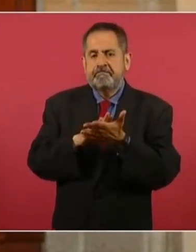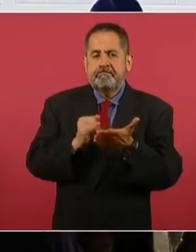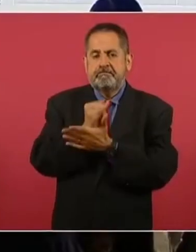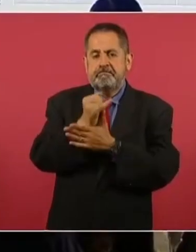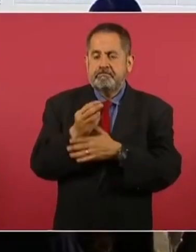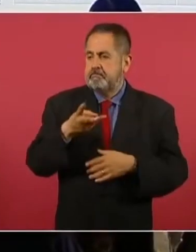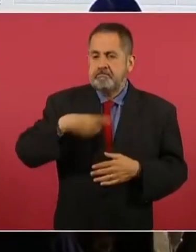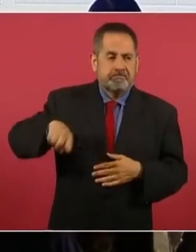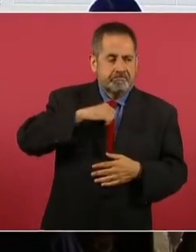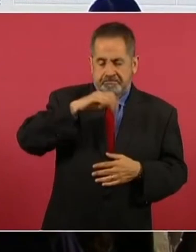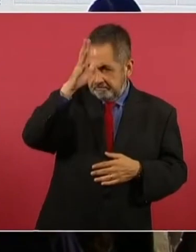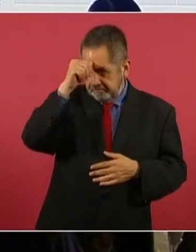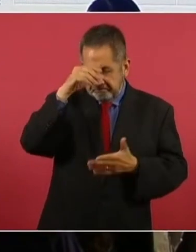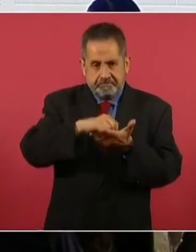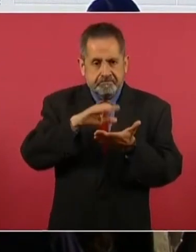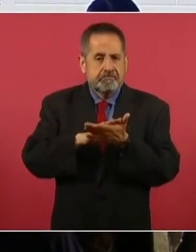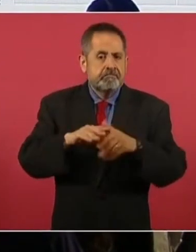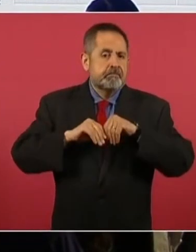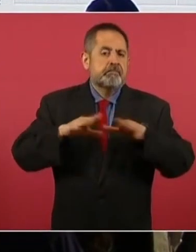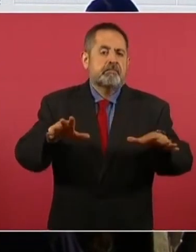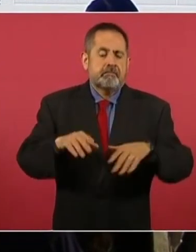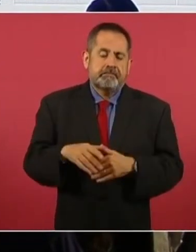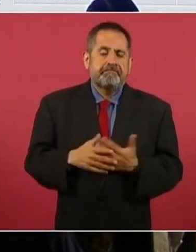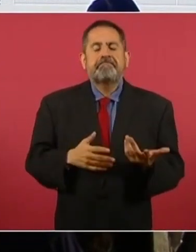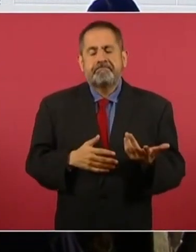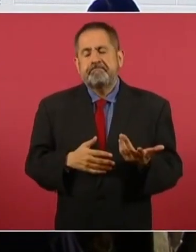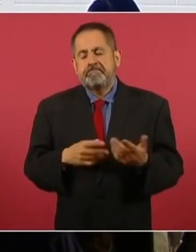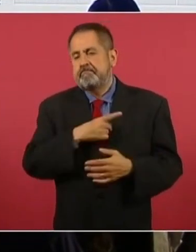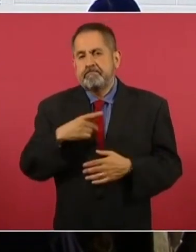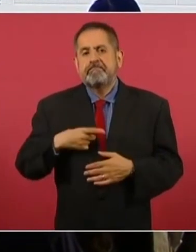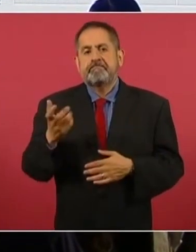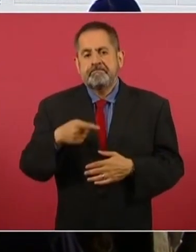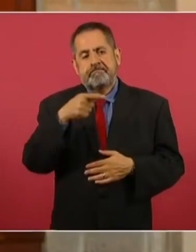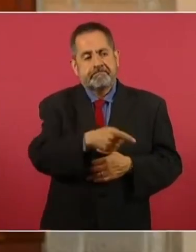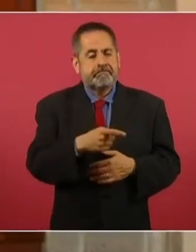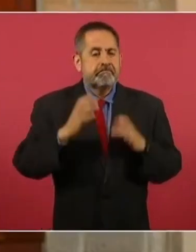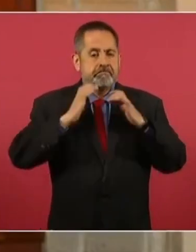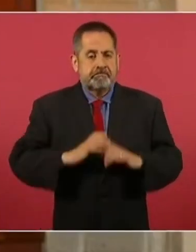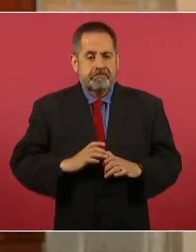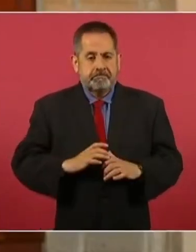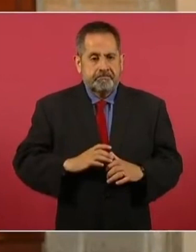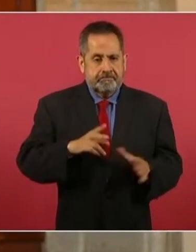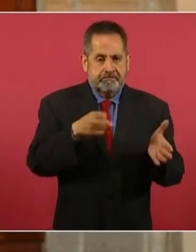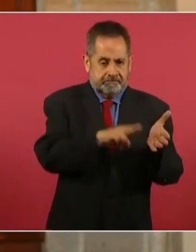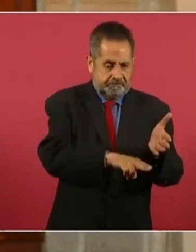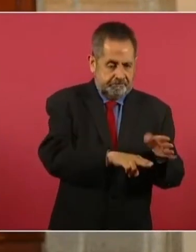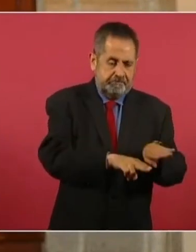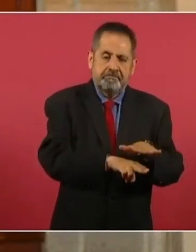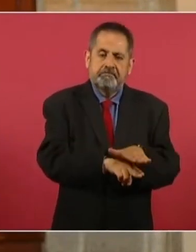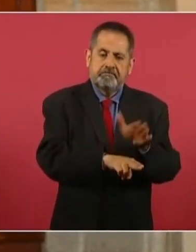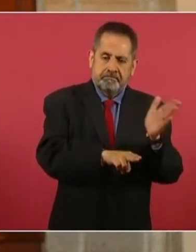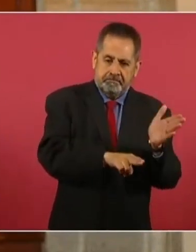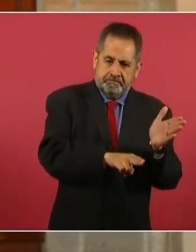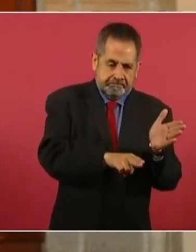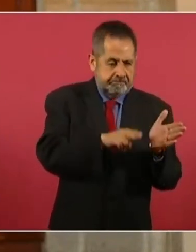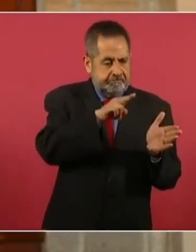llegó al consenso de generar la exhumación del cuerpo de Devani para hacer una nueva necropsia esta